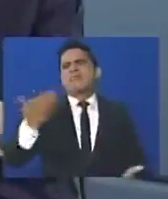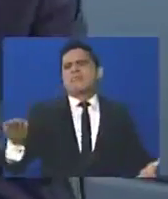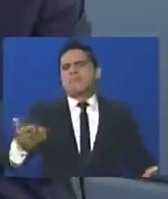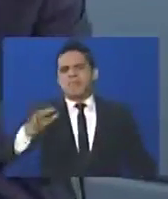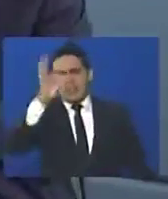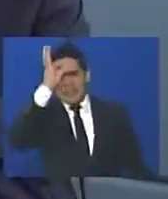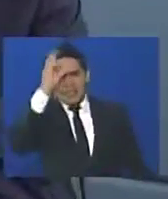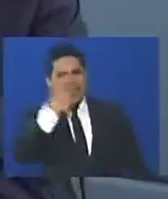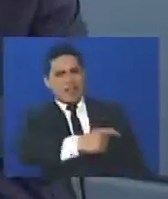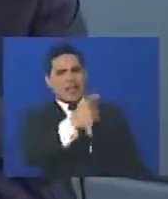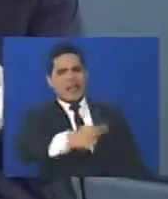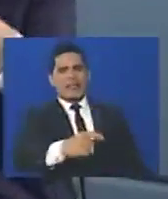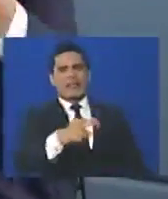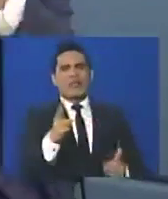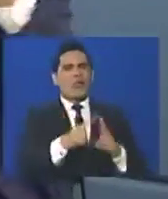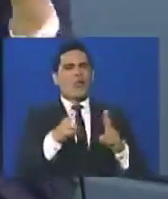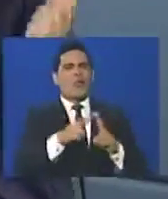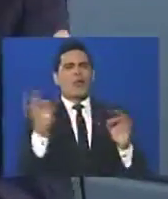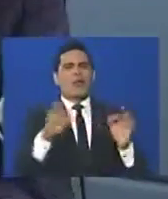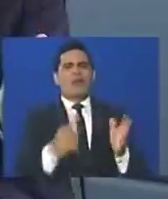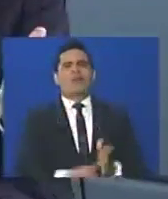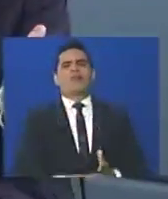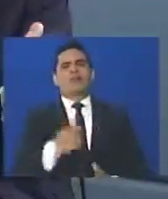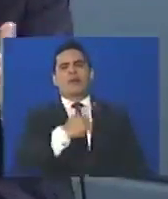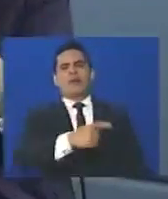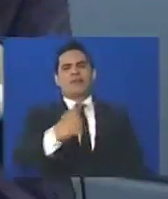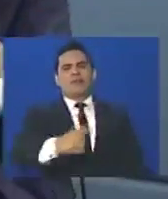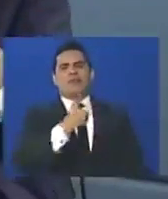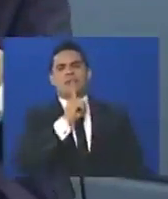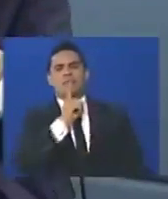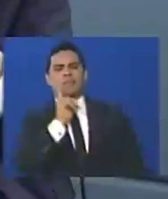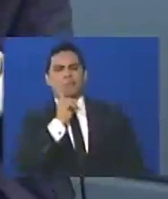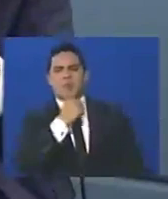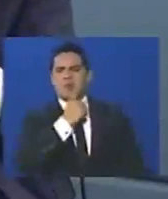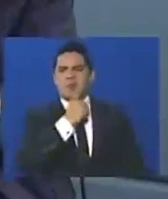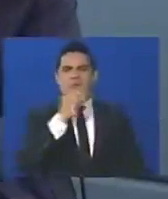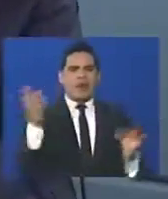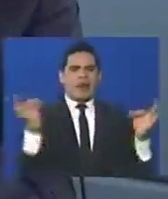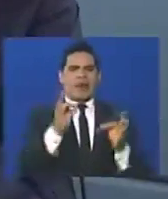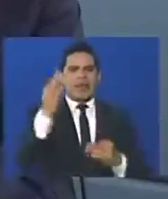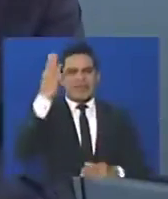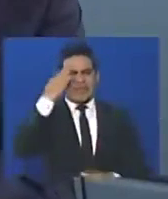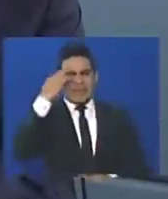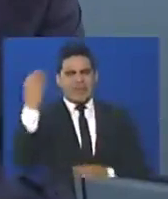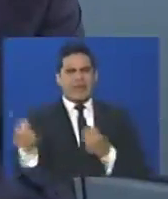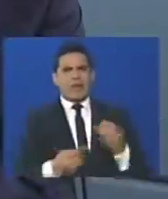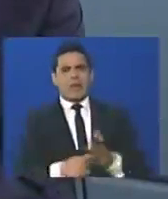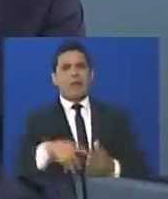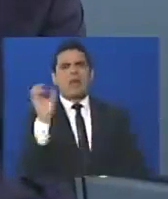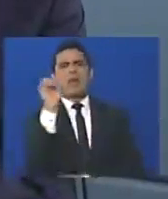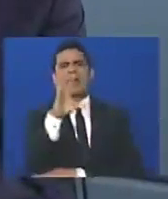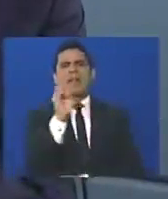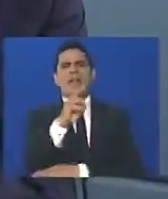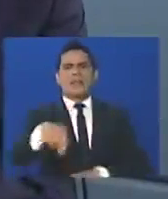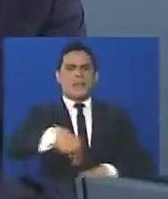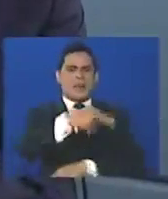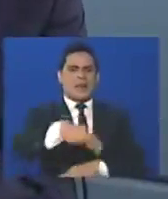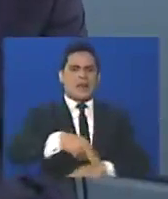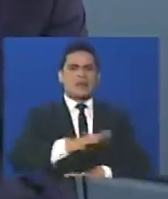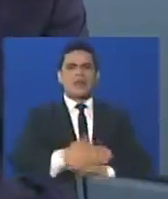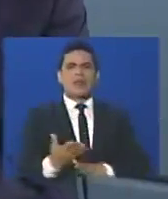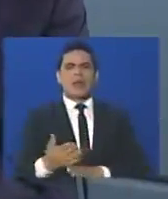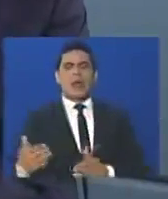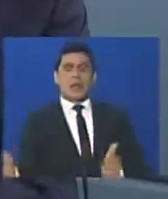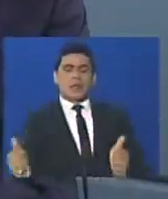nadie sabe quiénes son, son una gente anónima, una gente desconocida, que fueron nombrados en la asamblea nacional, porque tenían